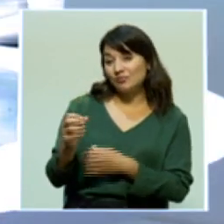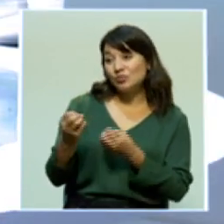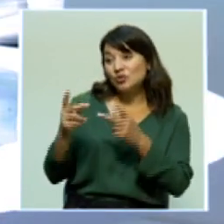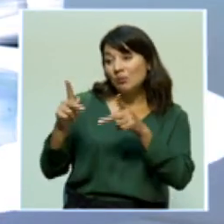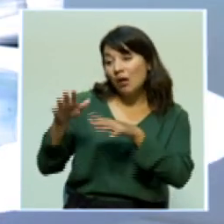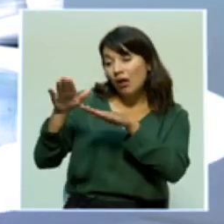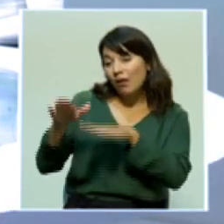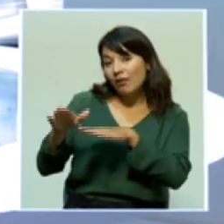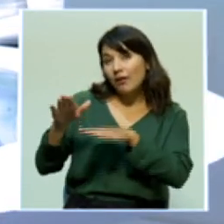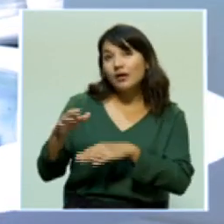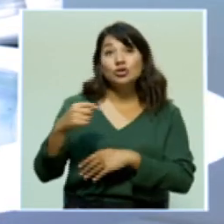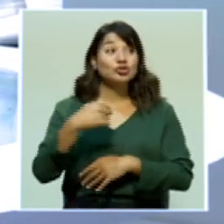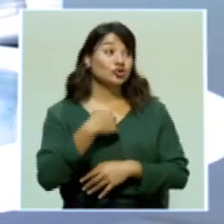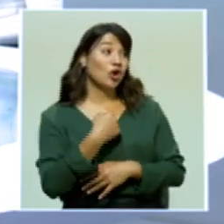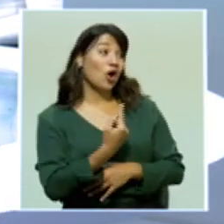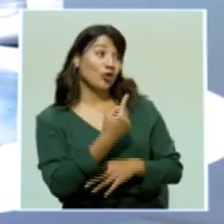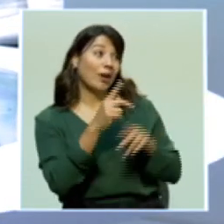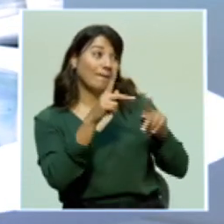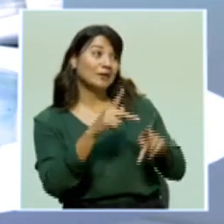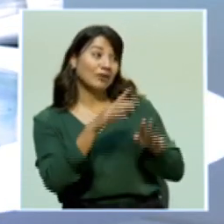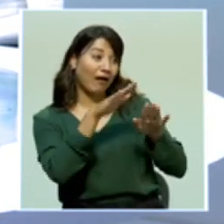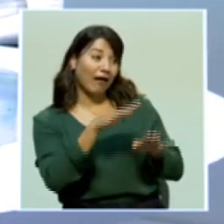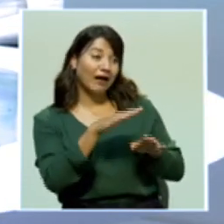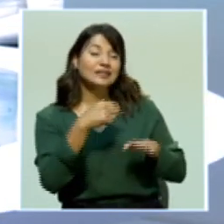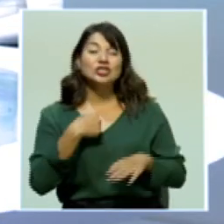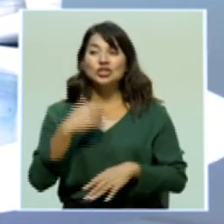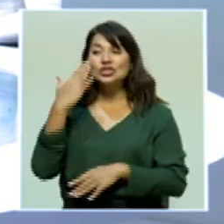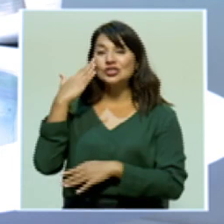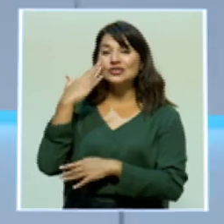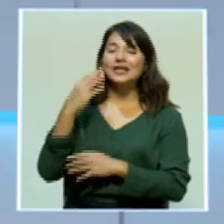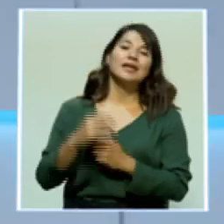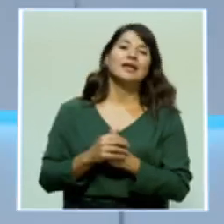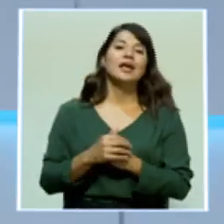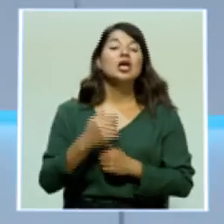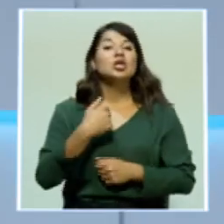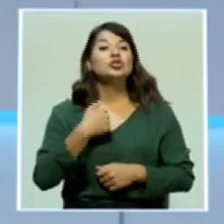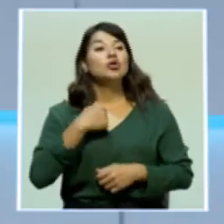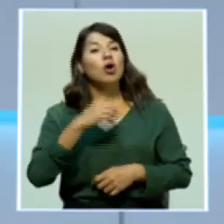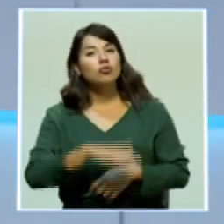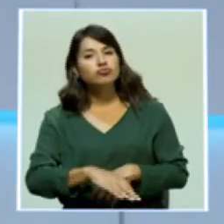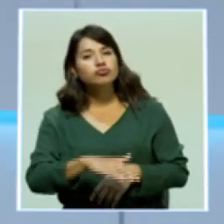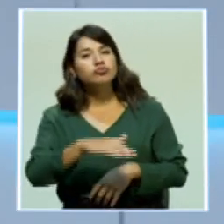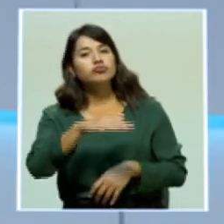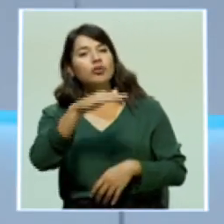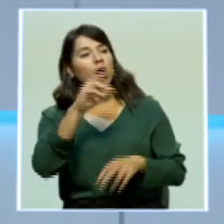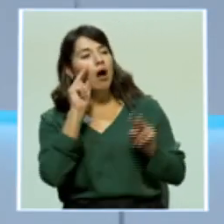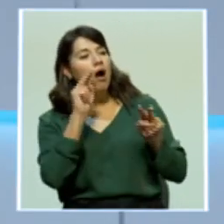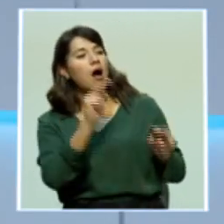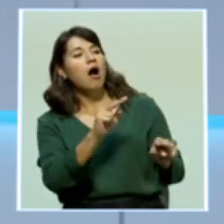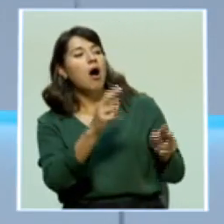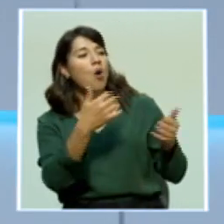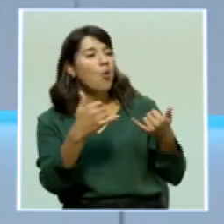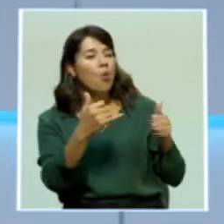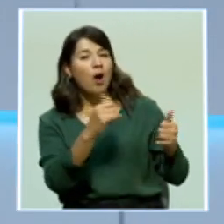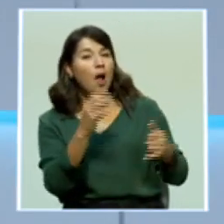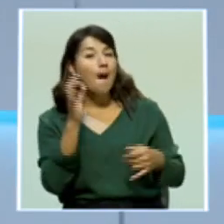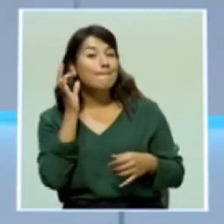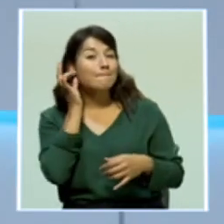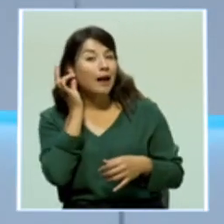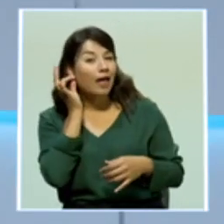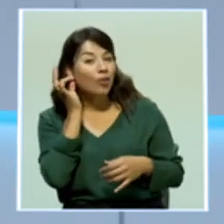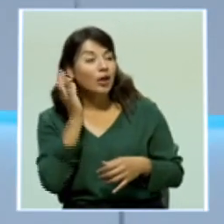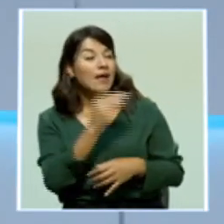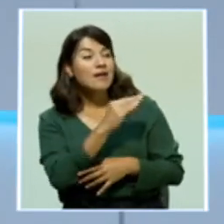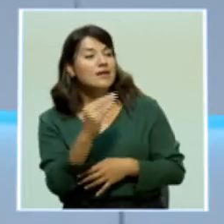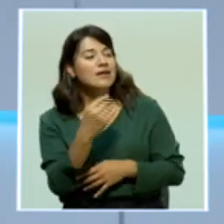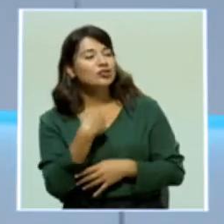Yo soy una de esas personas. Yo sé que sí, don Enesto. Yo crecí, crecí viendo jugar a Maradona y viendo en